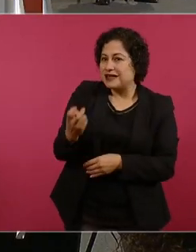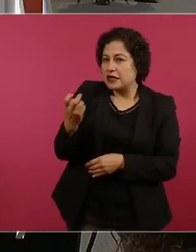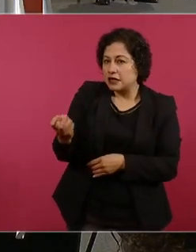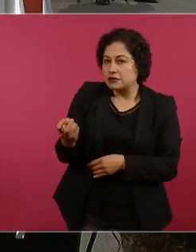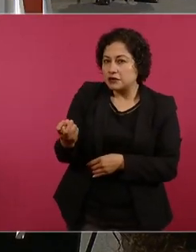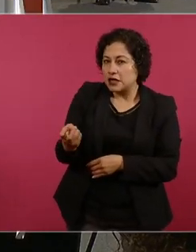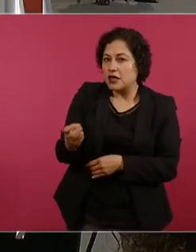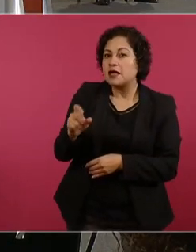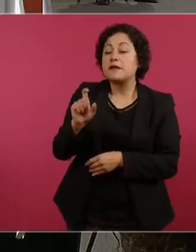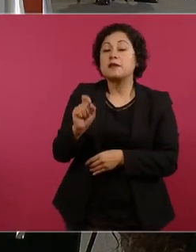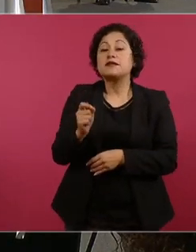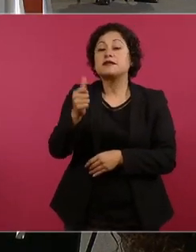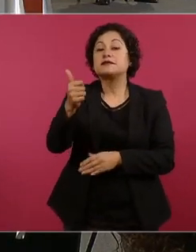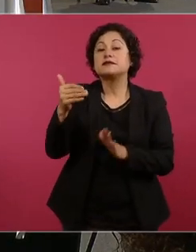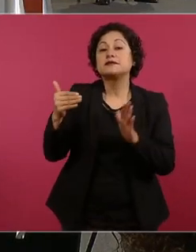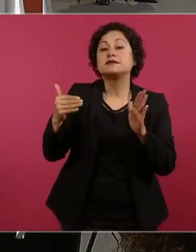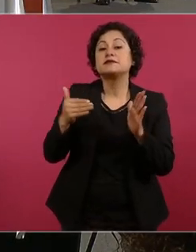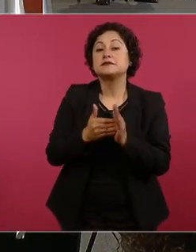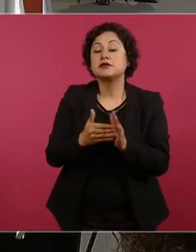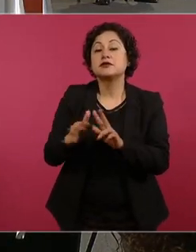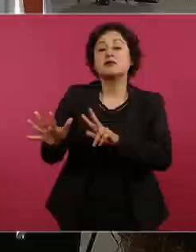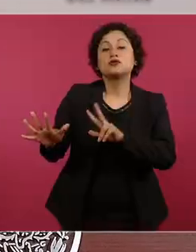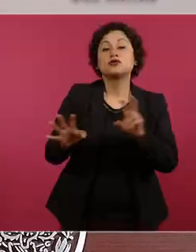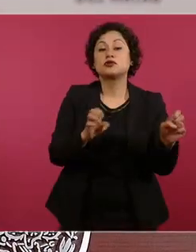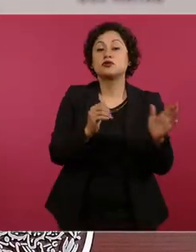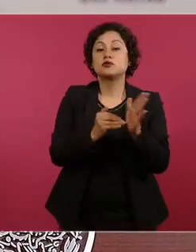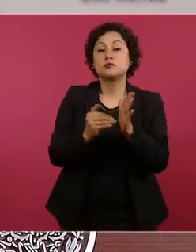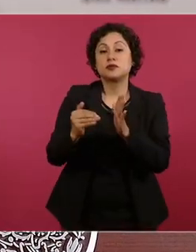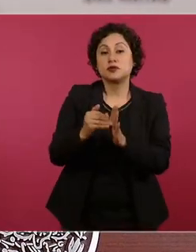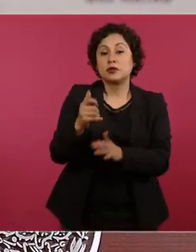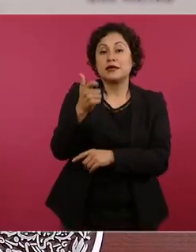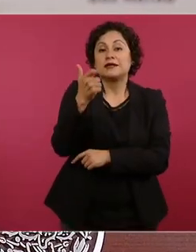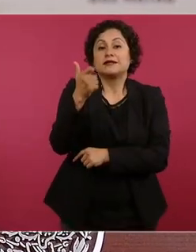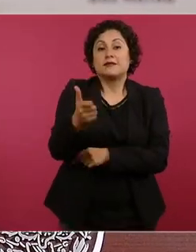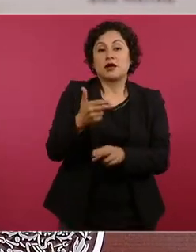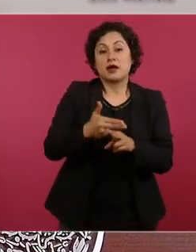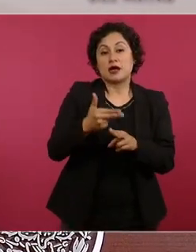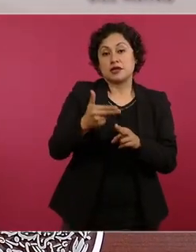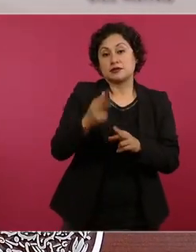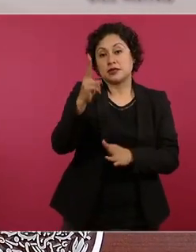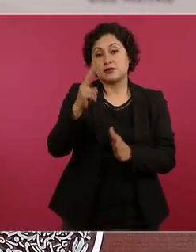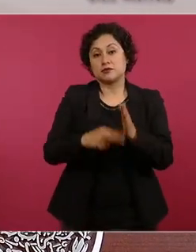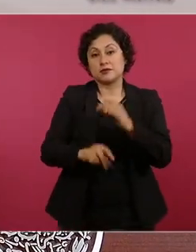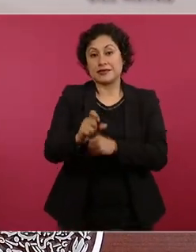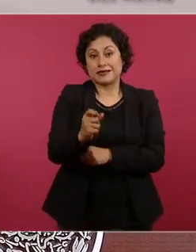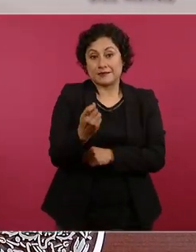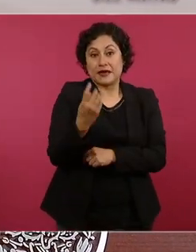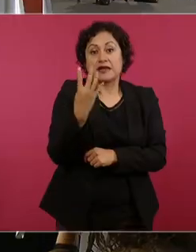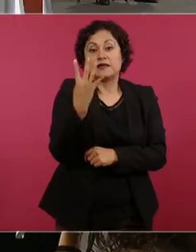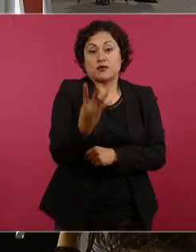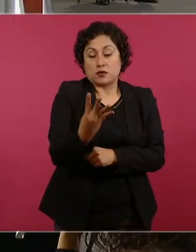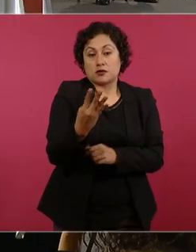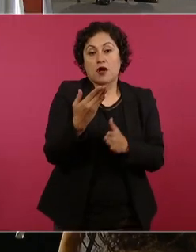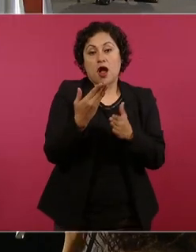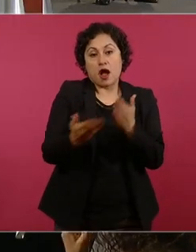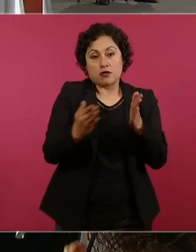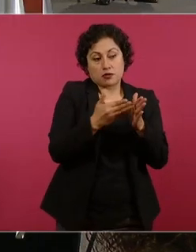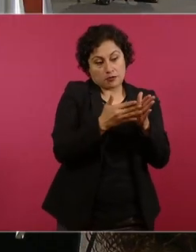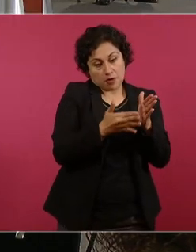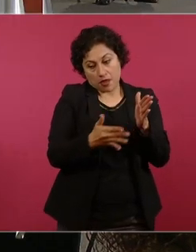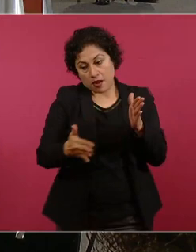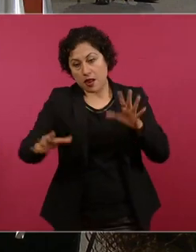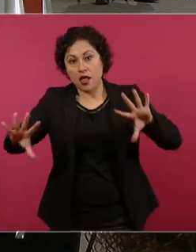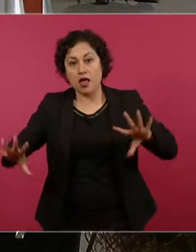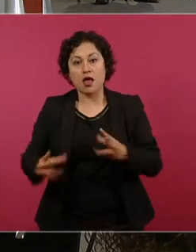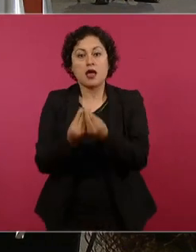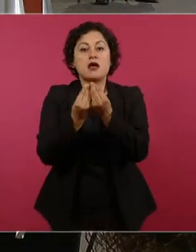26 mil 800 millones de pesos al 2024 y con actualizaciones a este año son